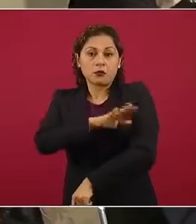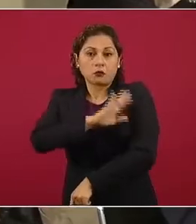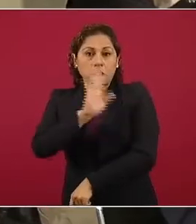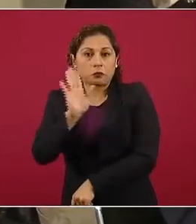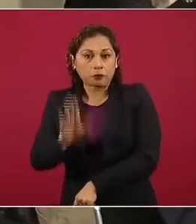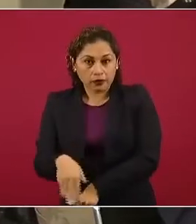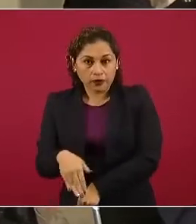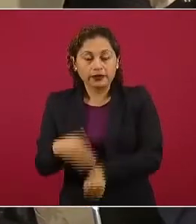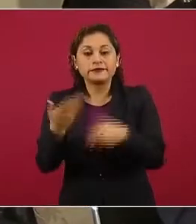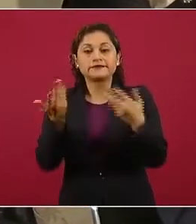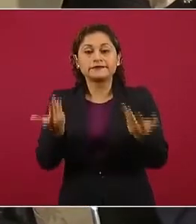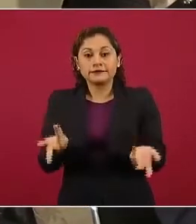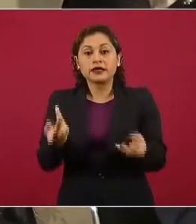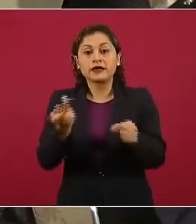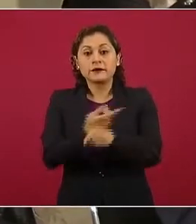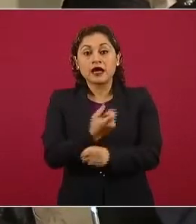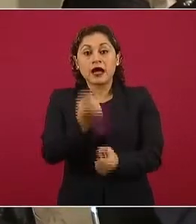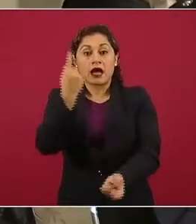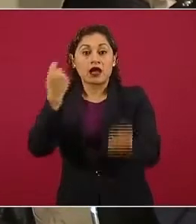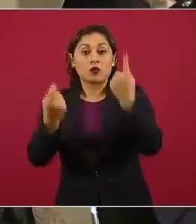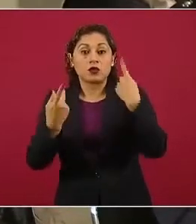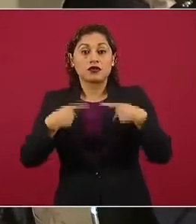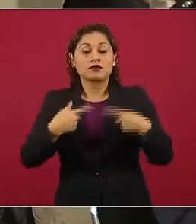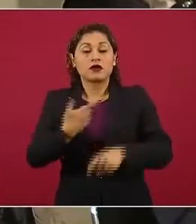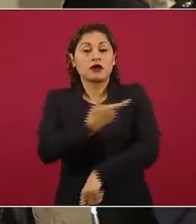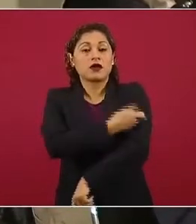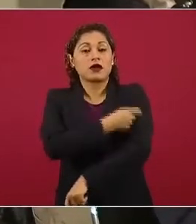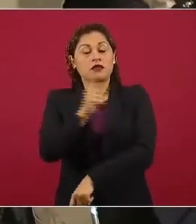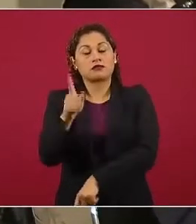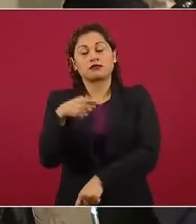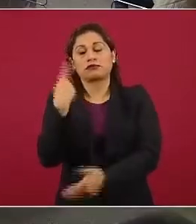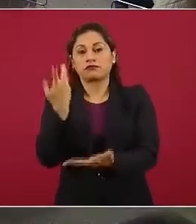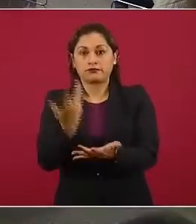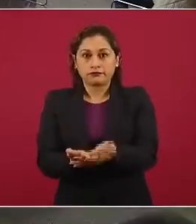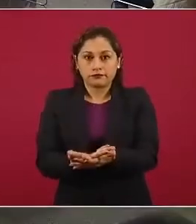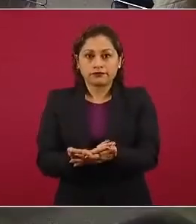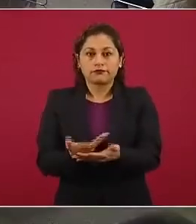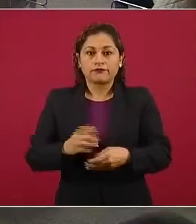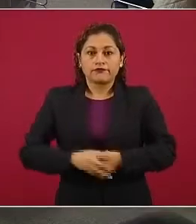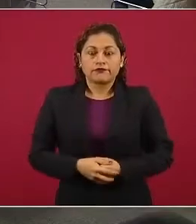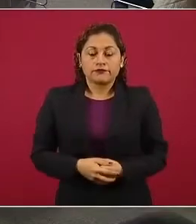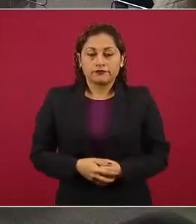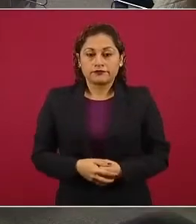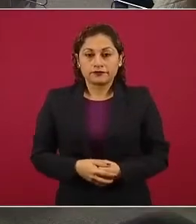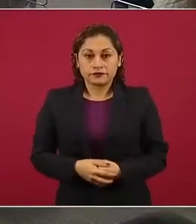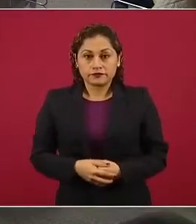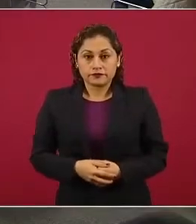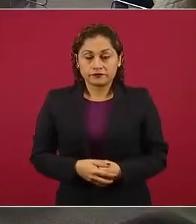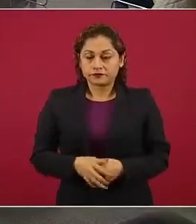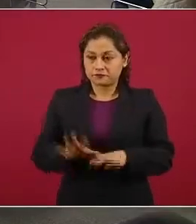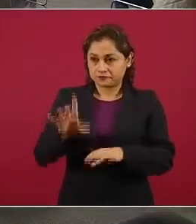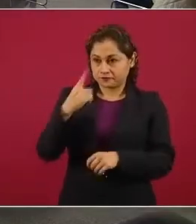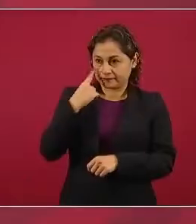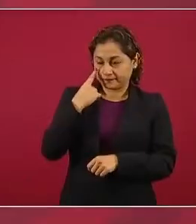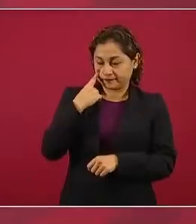incluso se desmayan en el momento en que se las aplica, presidente. La verdad es que